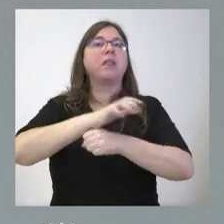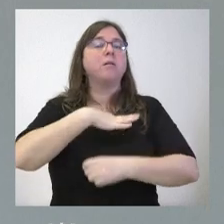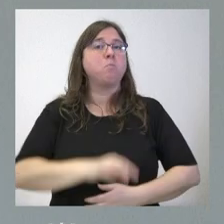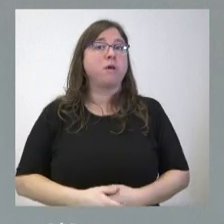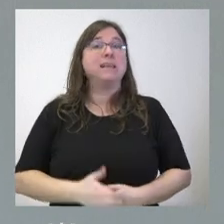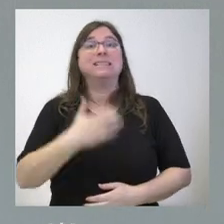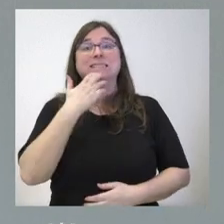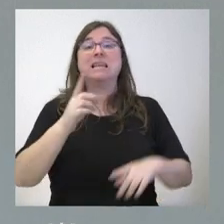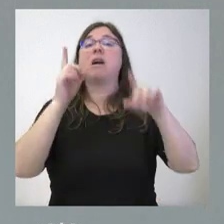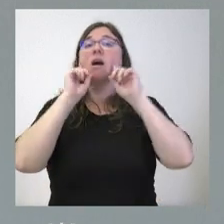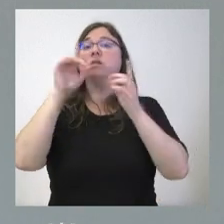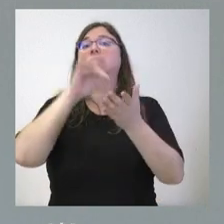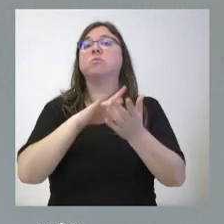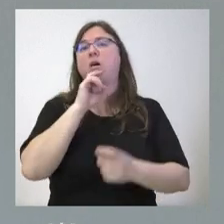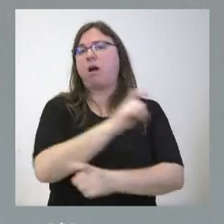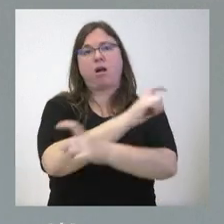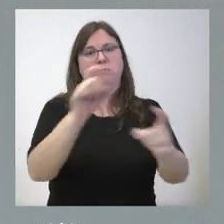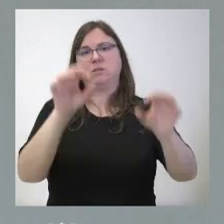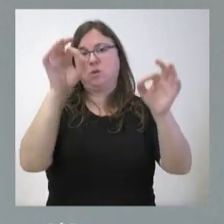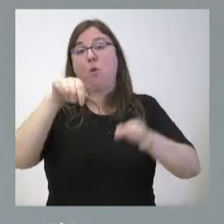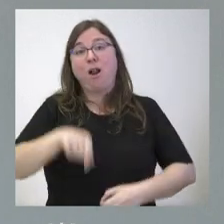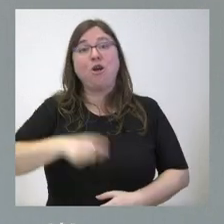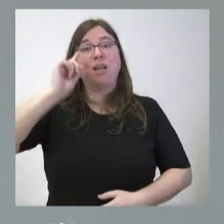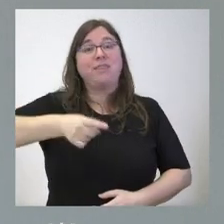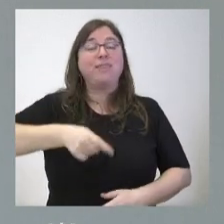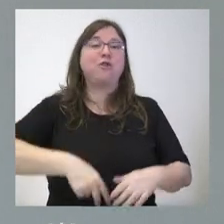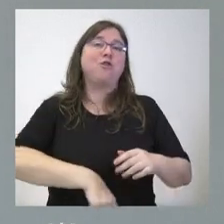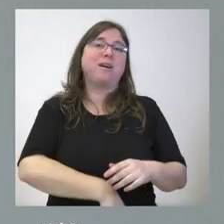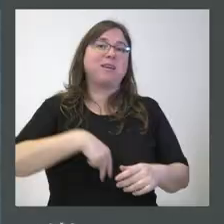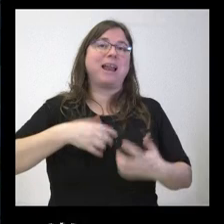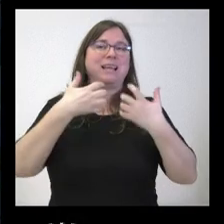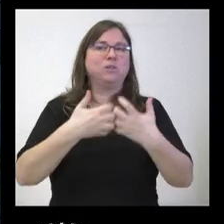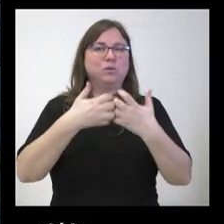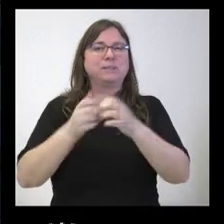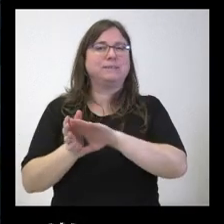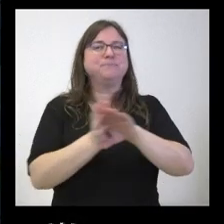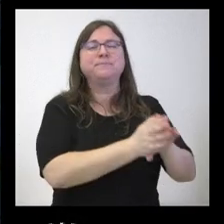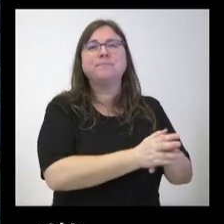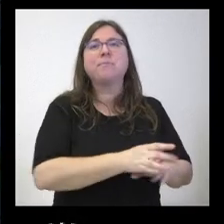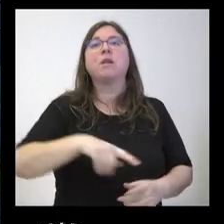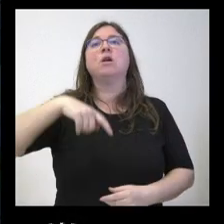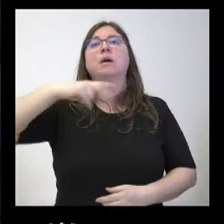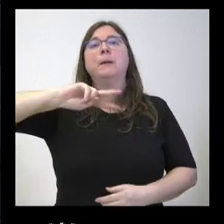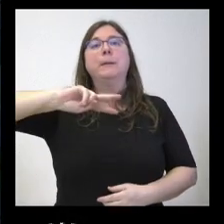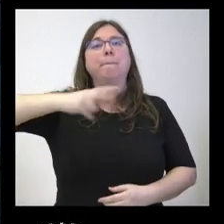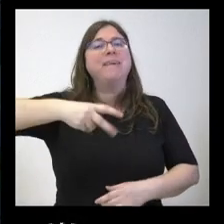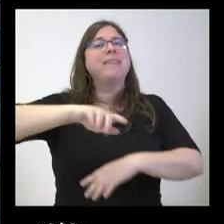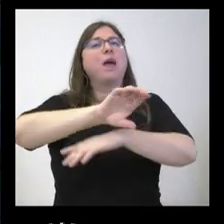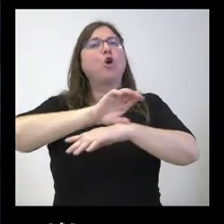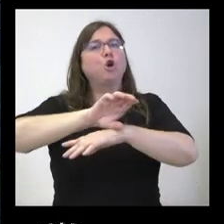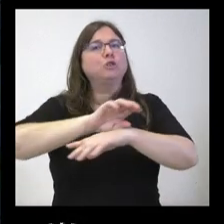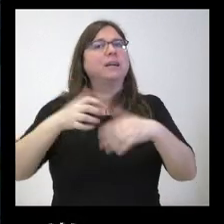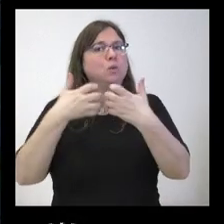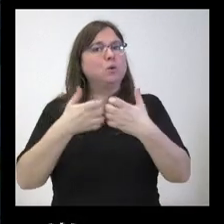en ese caso pues se lo comunicaríamos como hemos hecho hoy con la dirección general de industria si el puesto de vicepresidente de viceconsejero también de